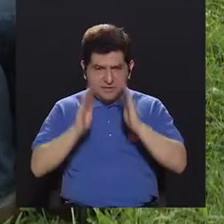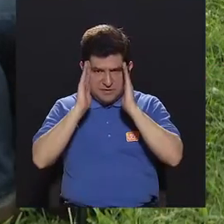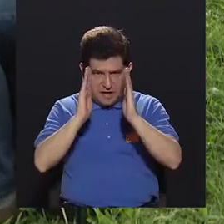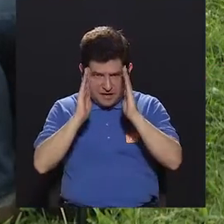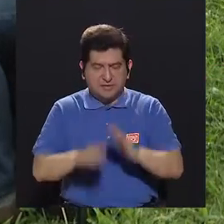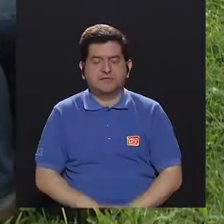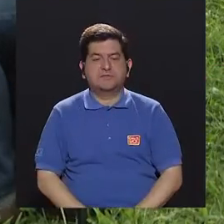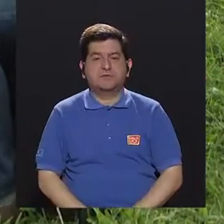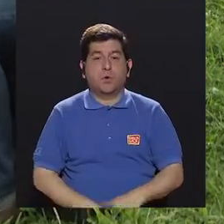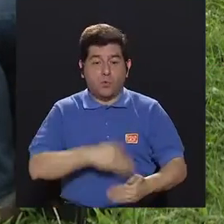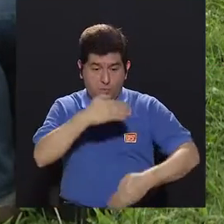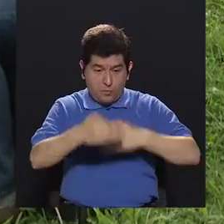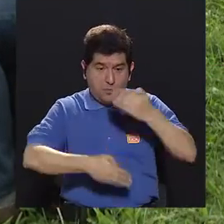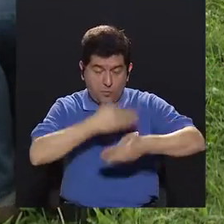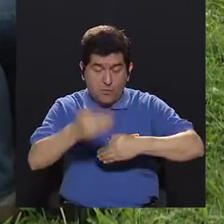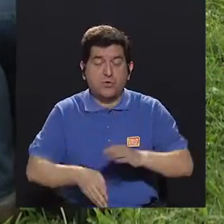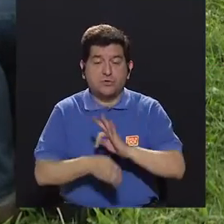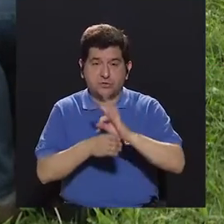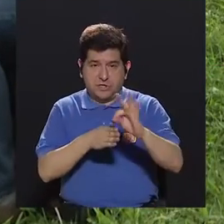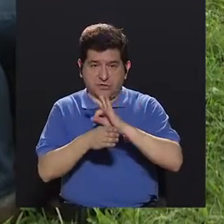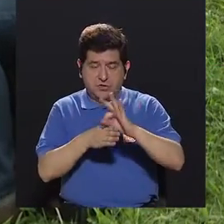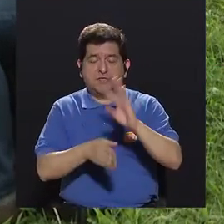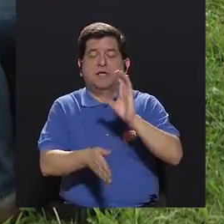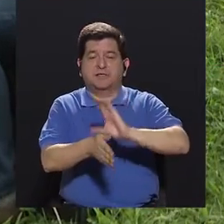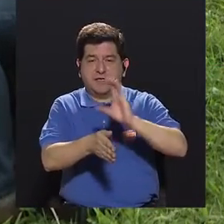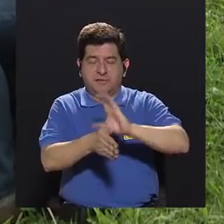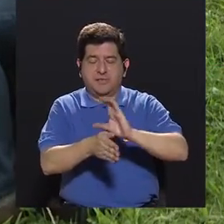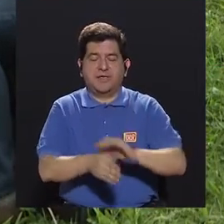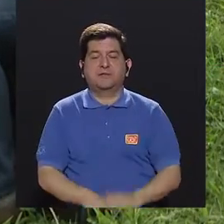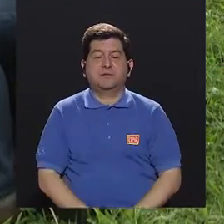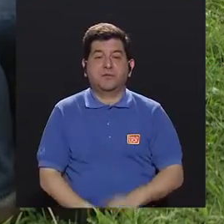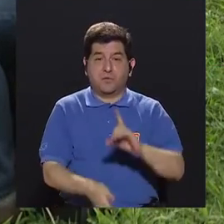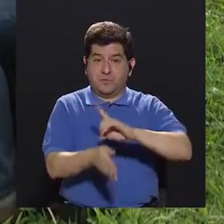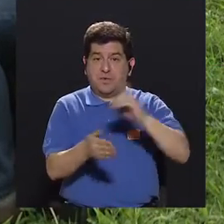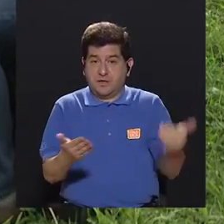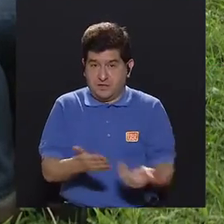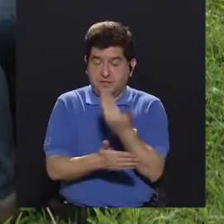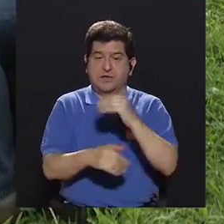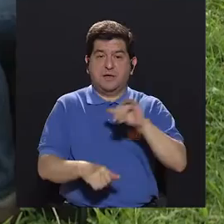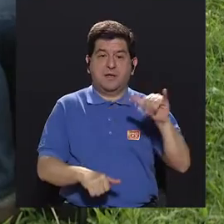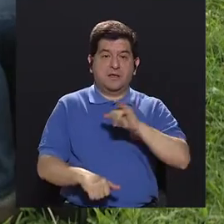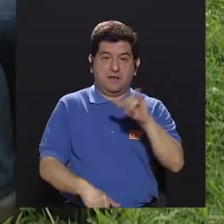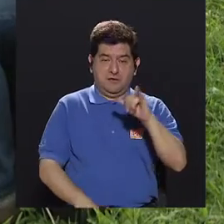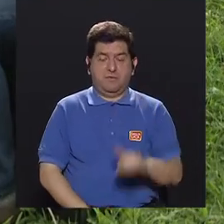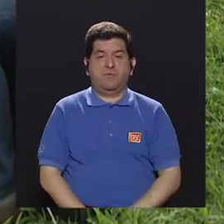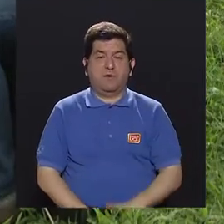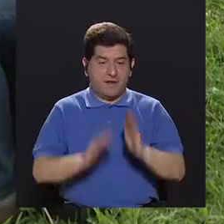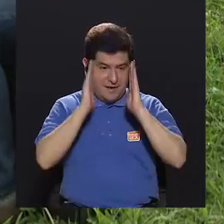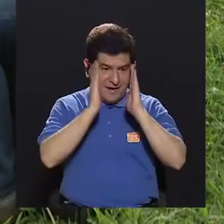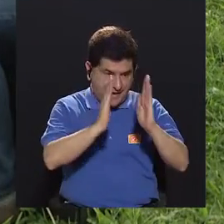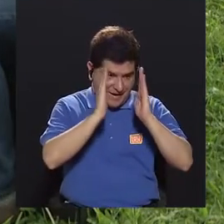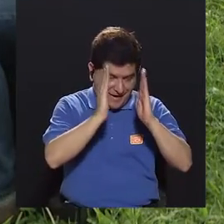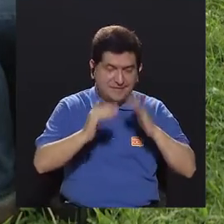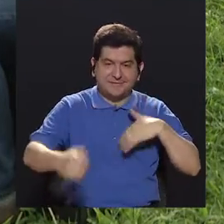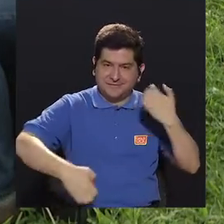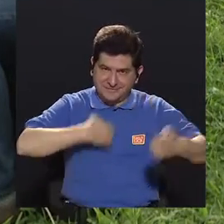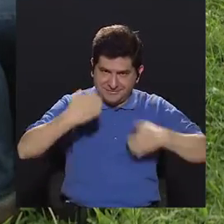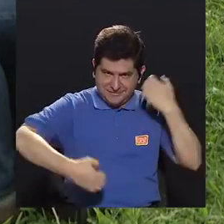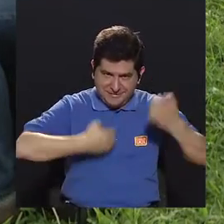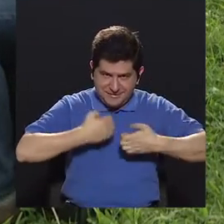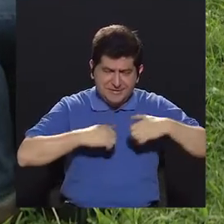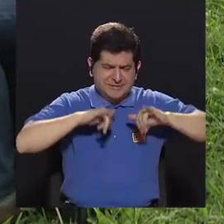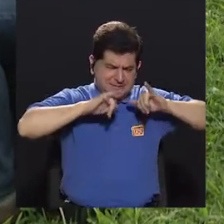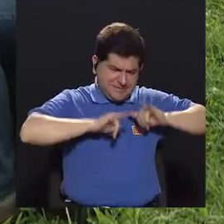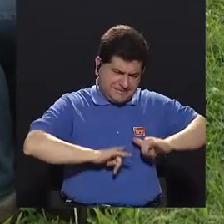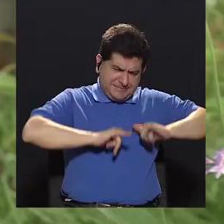es el clínico, el que ofrece la medicina moderna ahorita, pero también la atención de esas emociones